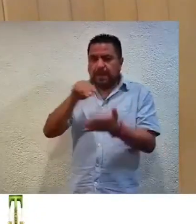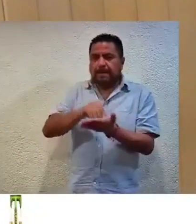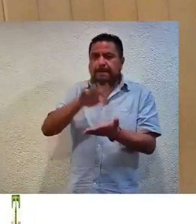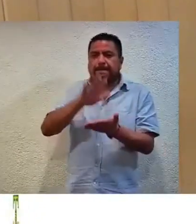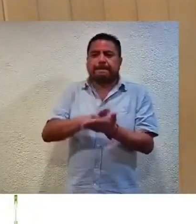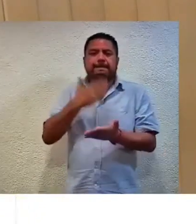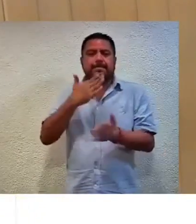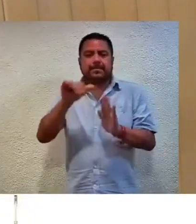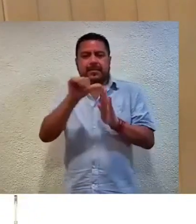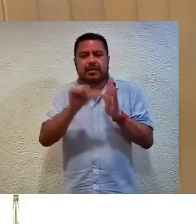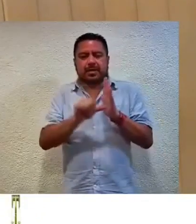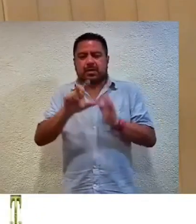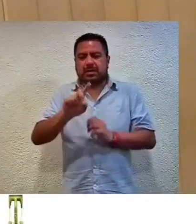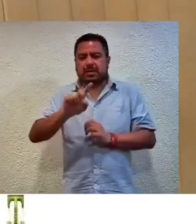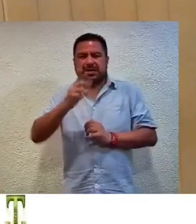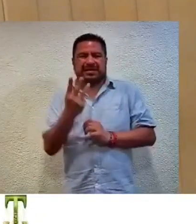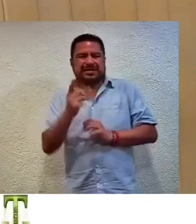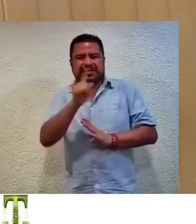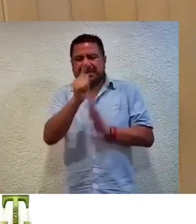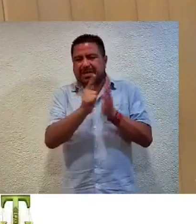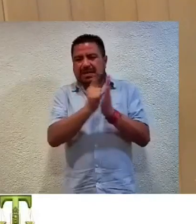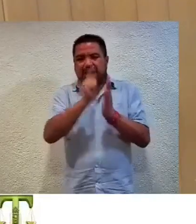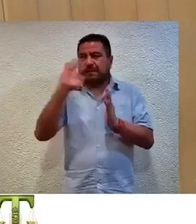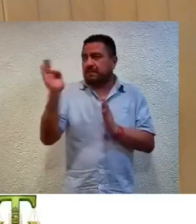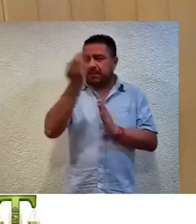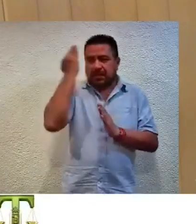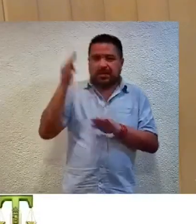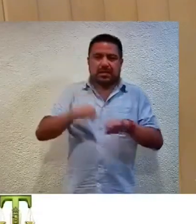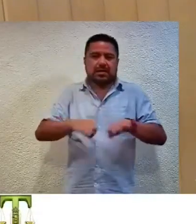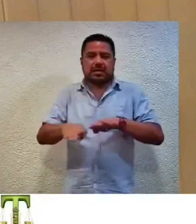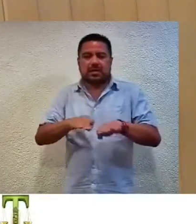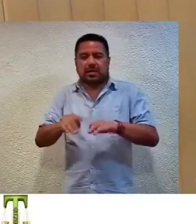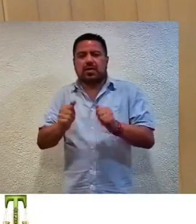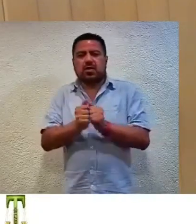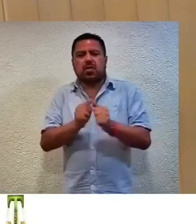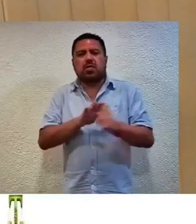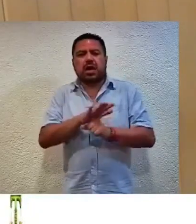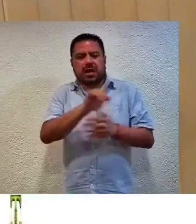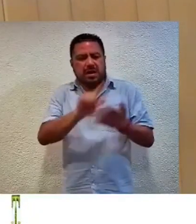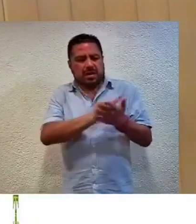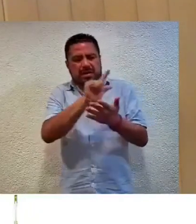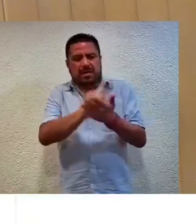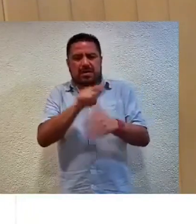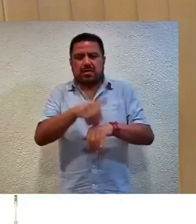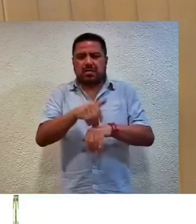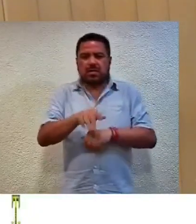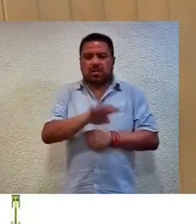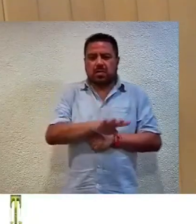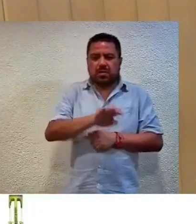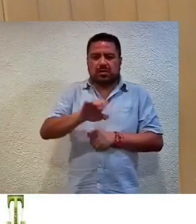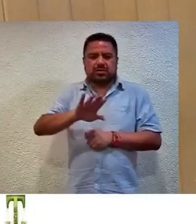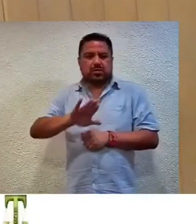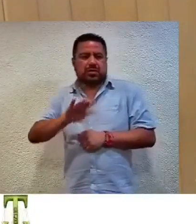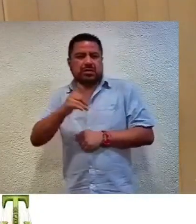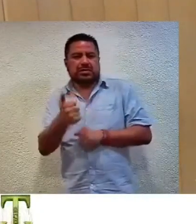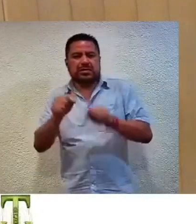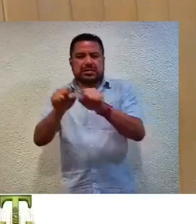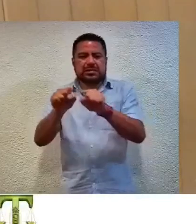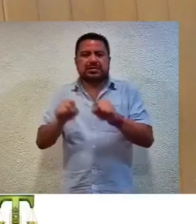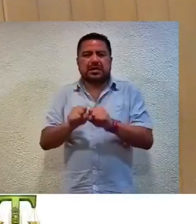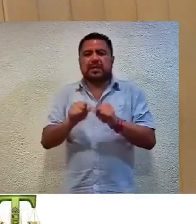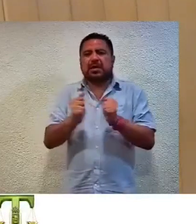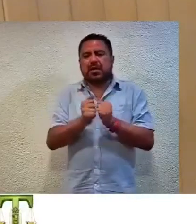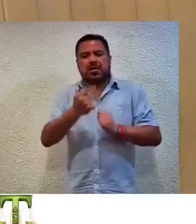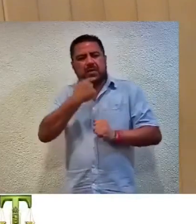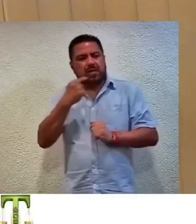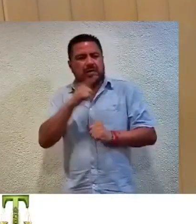artículo 33 de la Ley Federal del Trabajo, aplicada de manera supletoria a la Ley número 456 del Sistema de Medios de